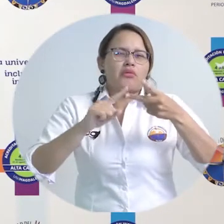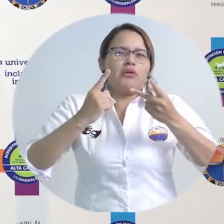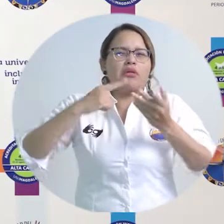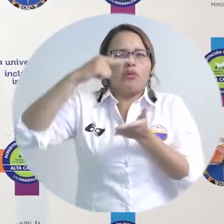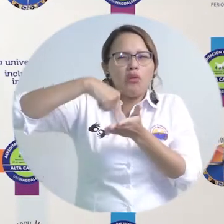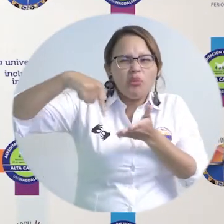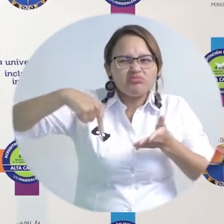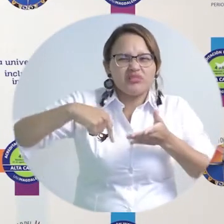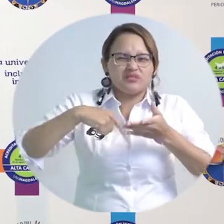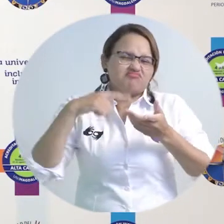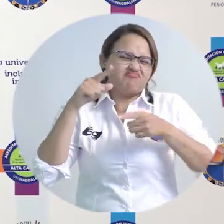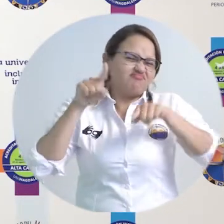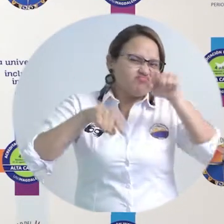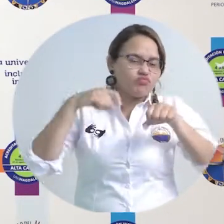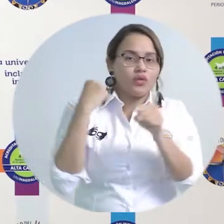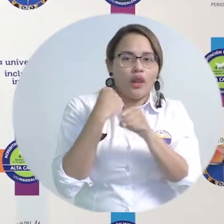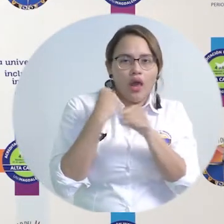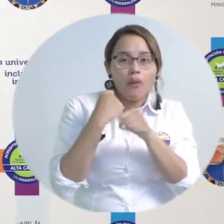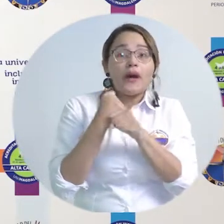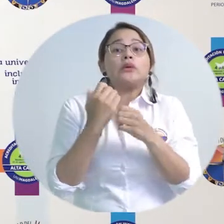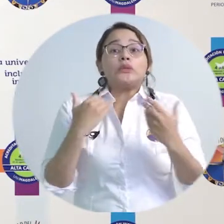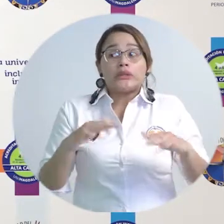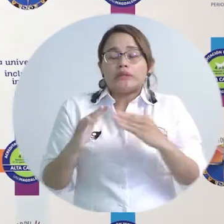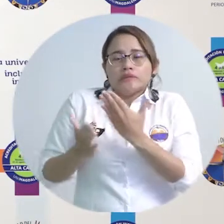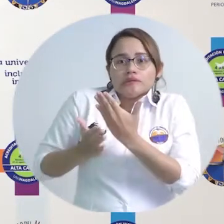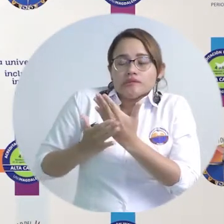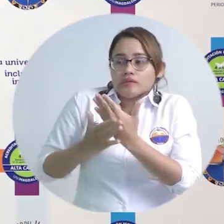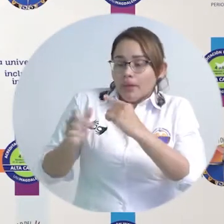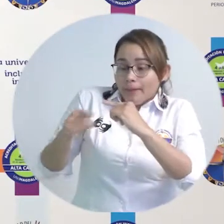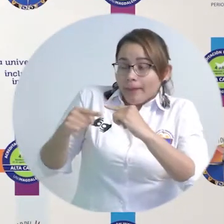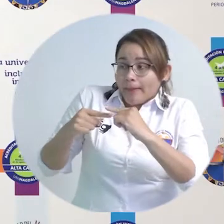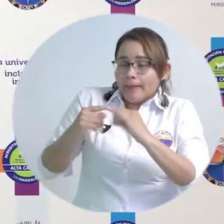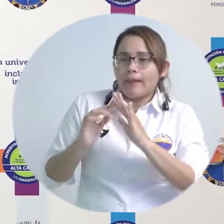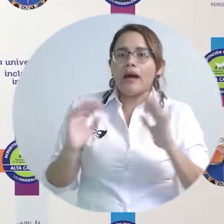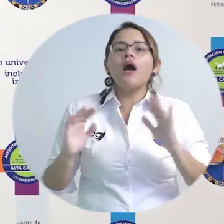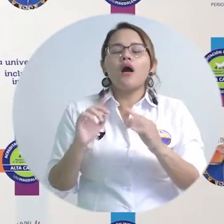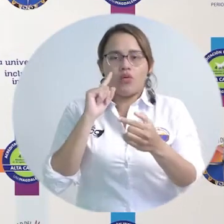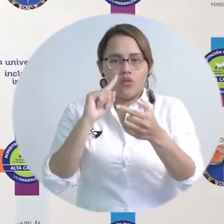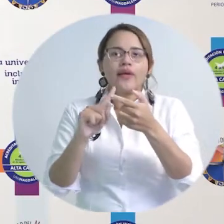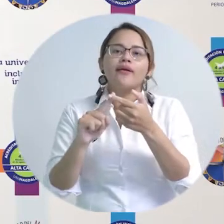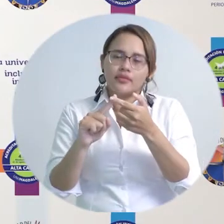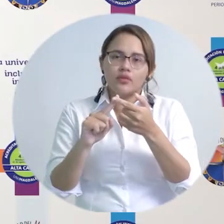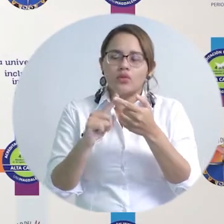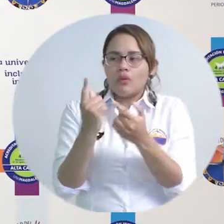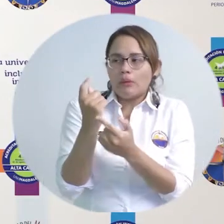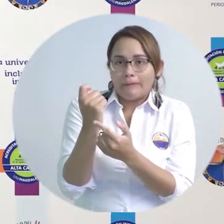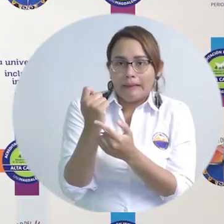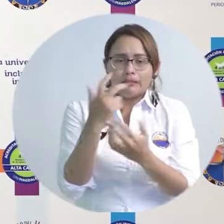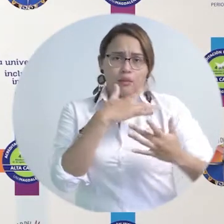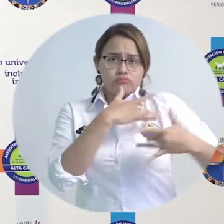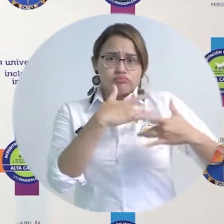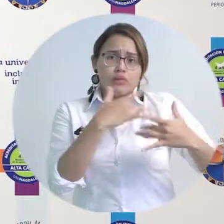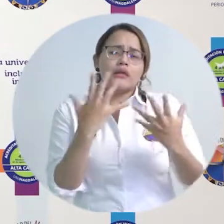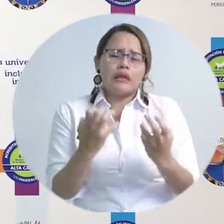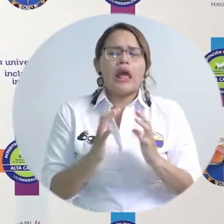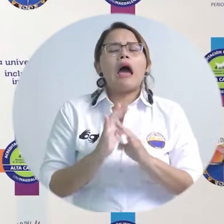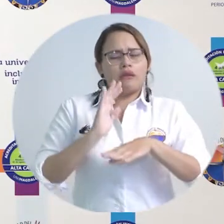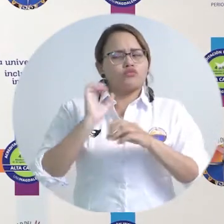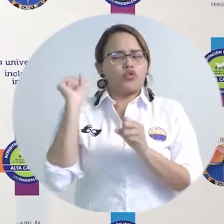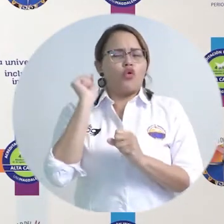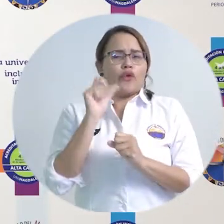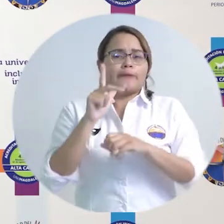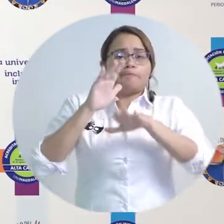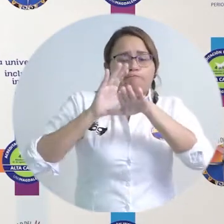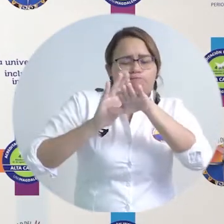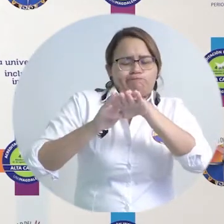a los cuales les vamos a pedir que para este mes, que no alcanzamos a hacer ese descuento, es decir, en la nómina del mes de marzo que debe estarse pagando hoy,